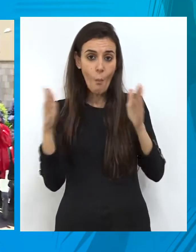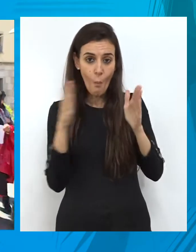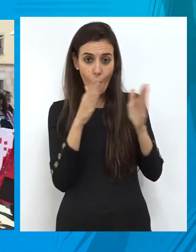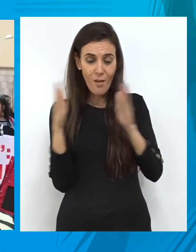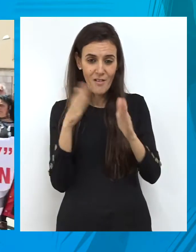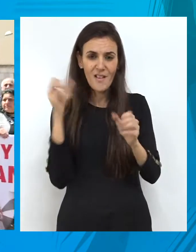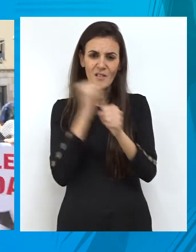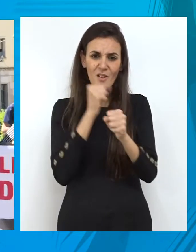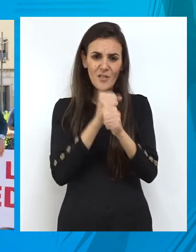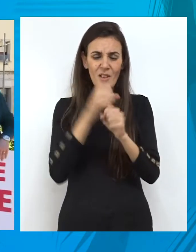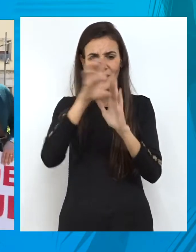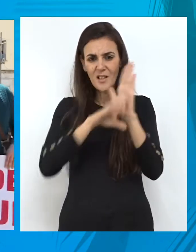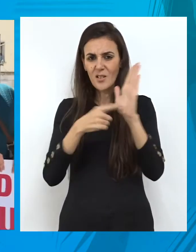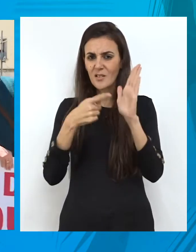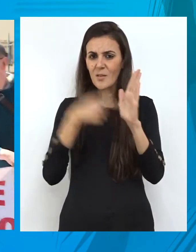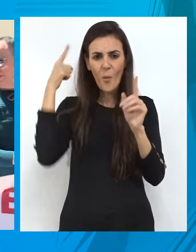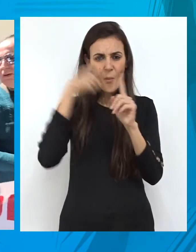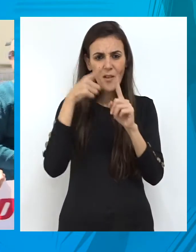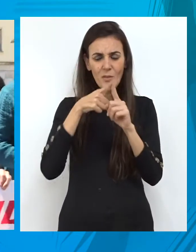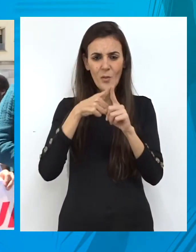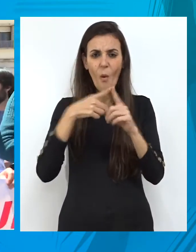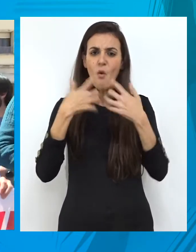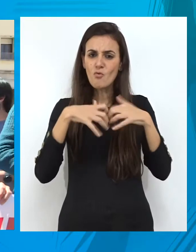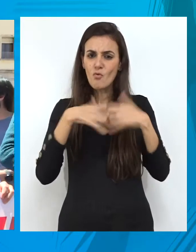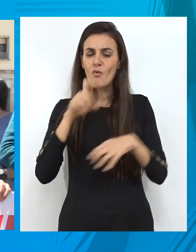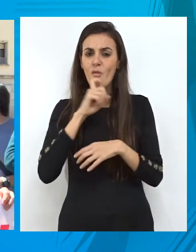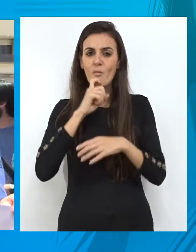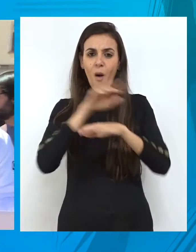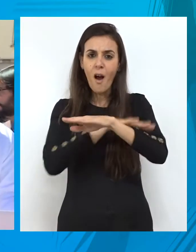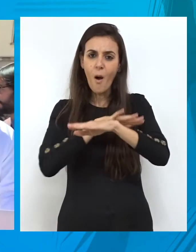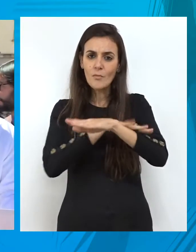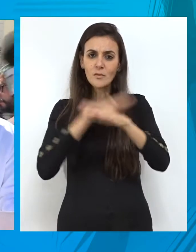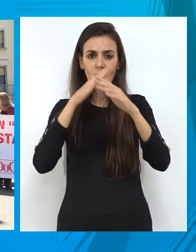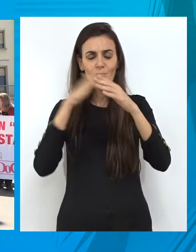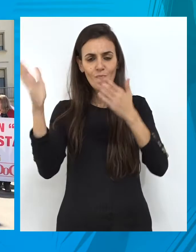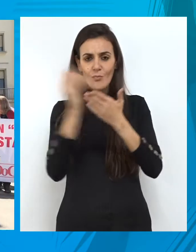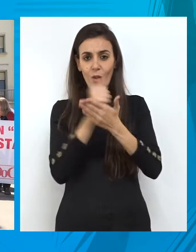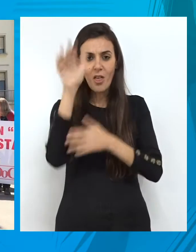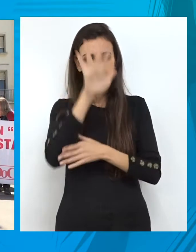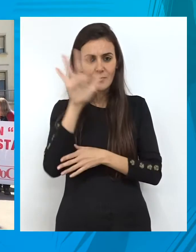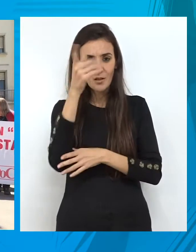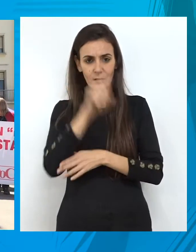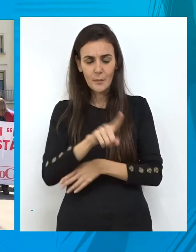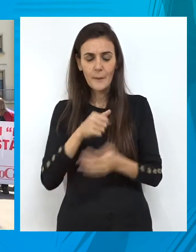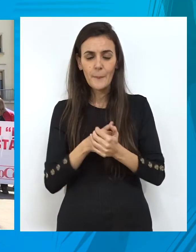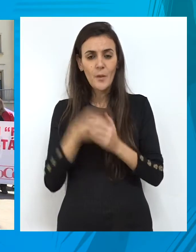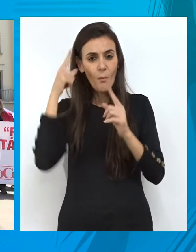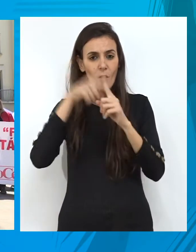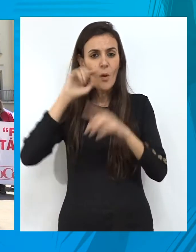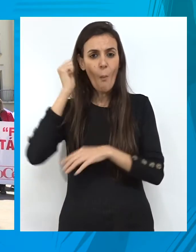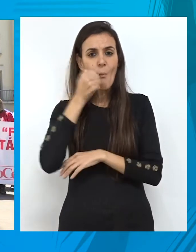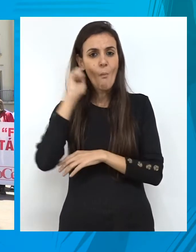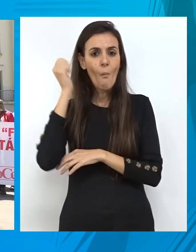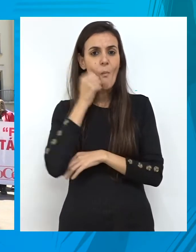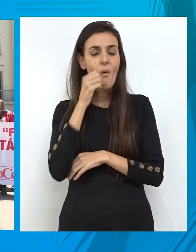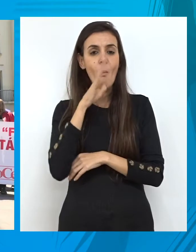personal laboral y estatutario que ejercen sus funciones en todas las administraciones del Estado. Se realiza para protestar por el